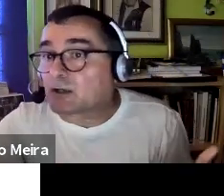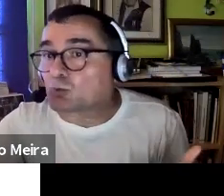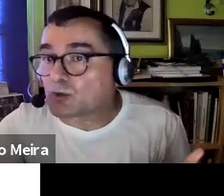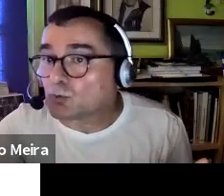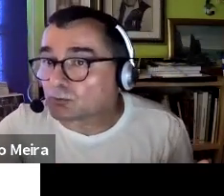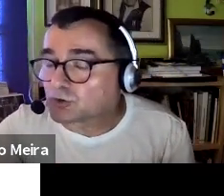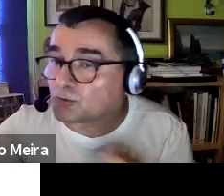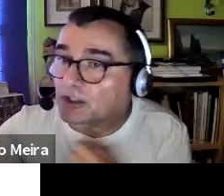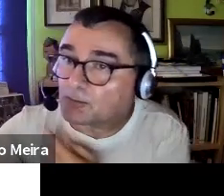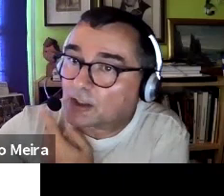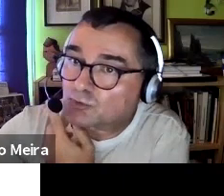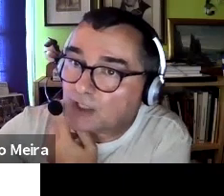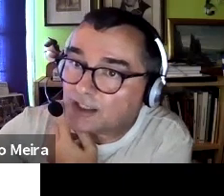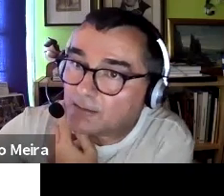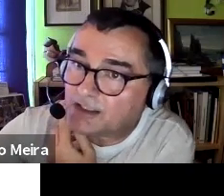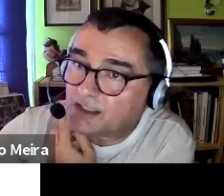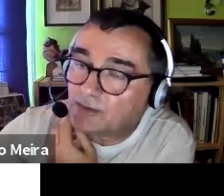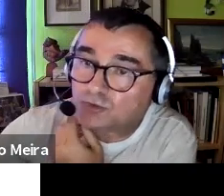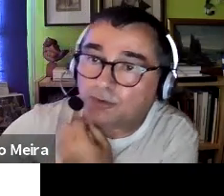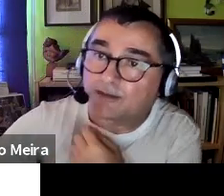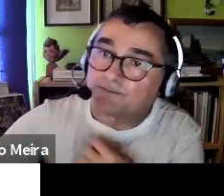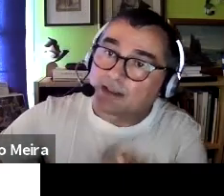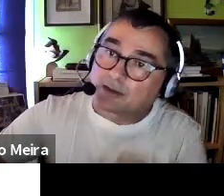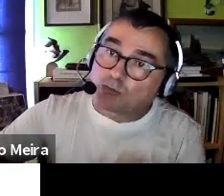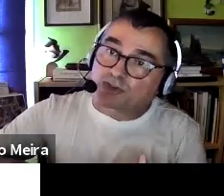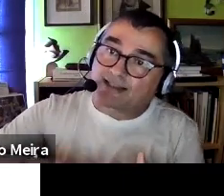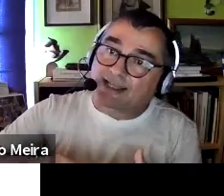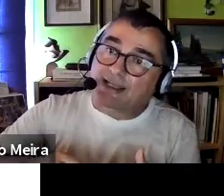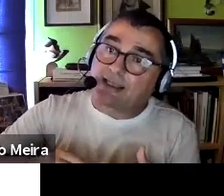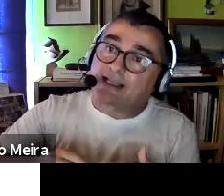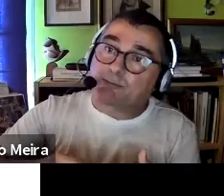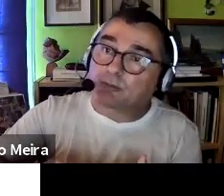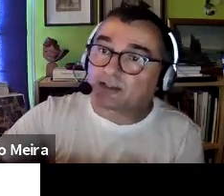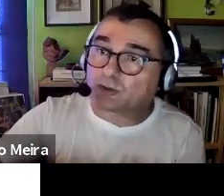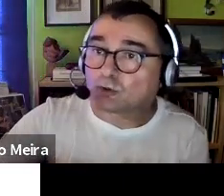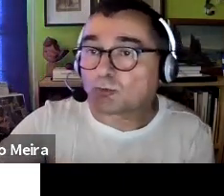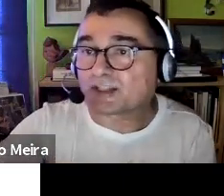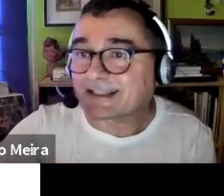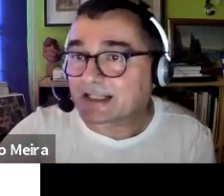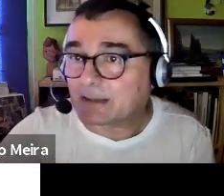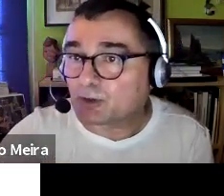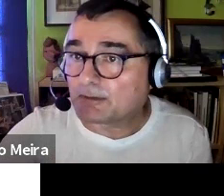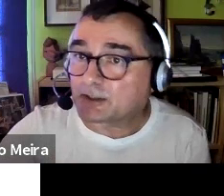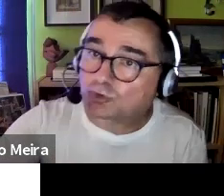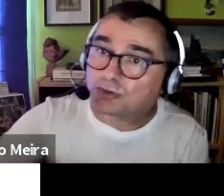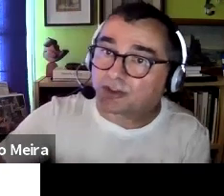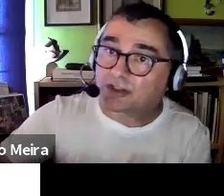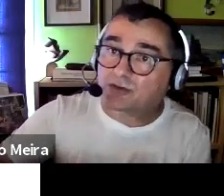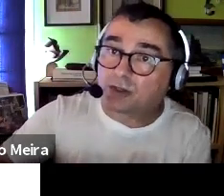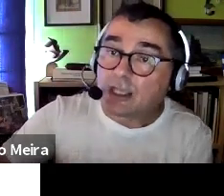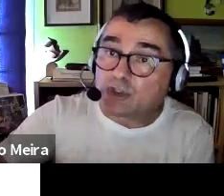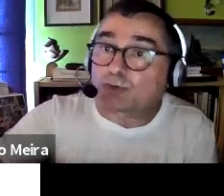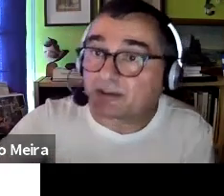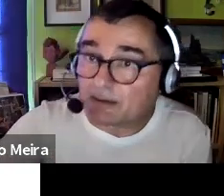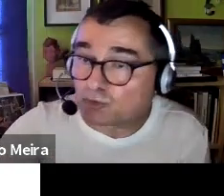También pasa en el currículum. Nosotros, por ejemplo, tenemos una línea de investigación sobre cómo trata el cambio climático, cómo se trata el cambio climático en los